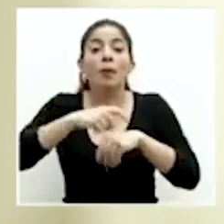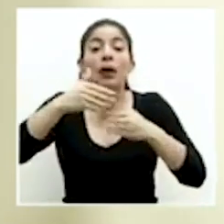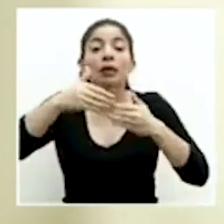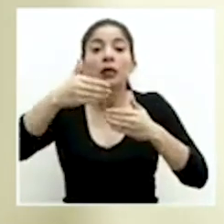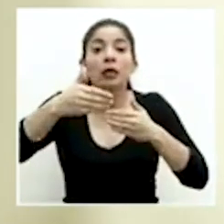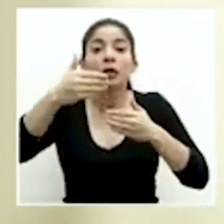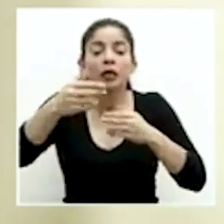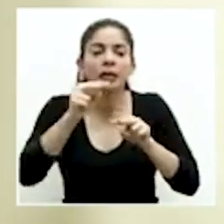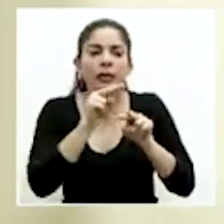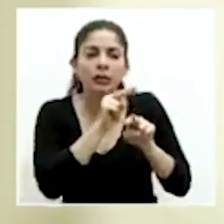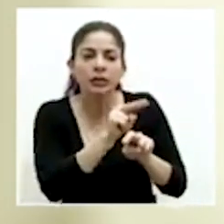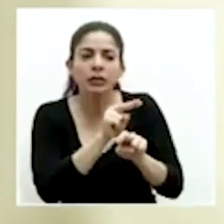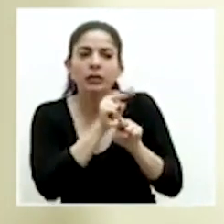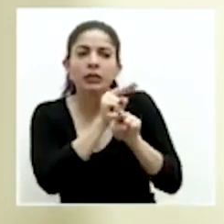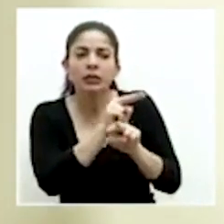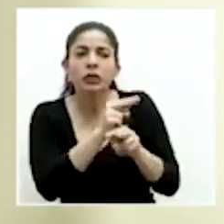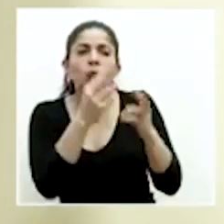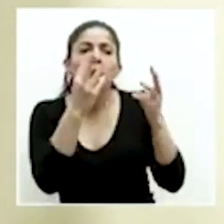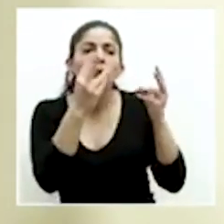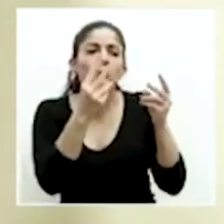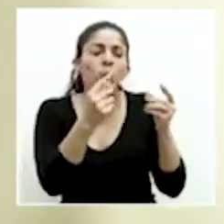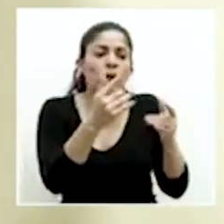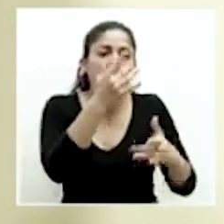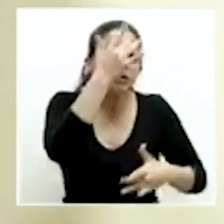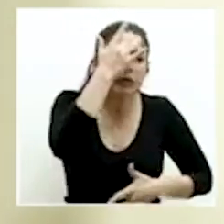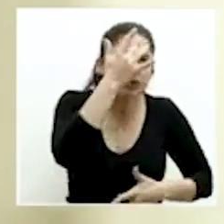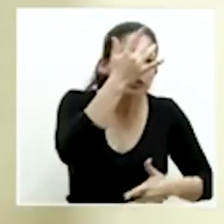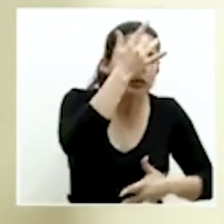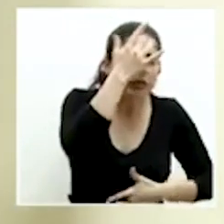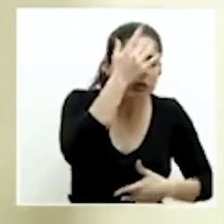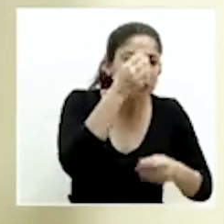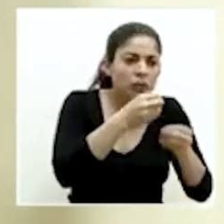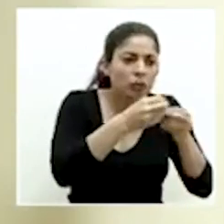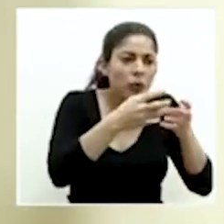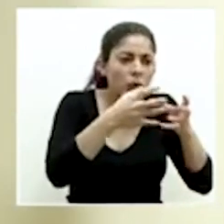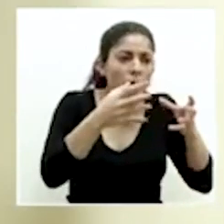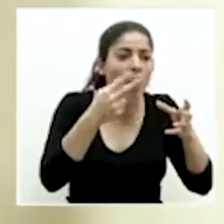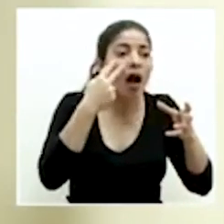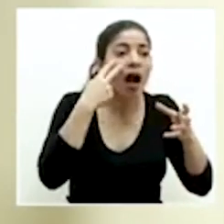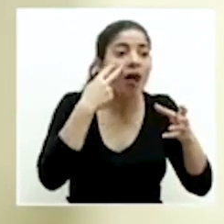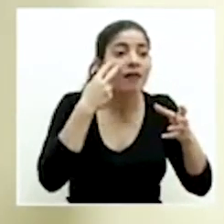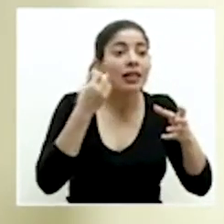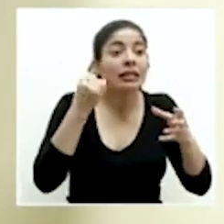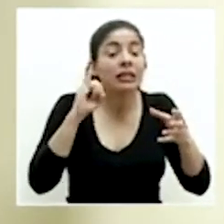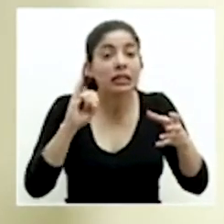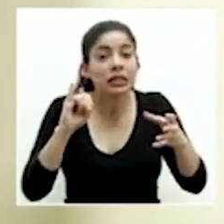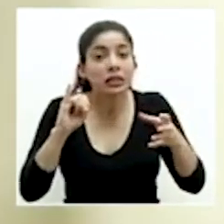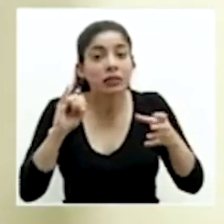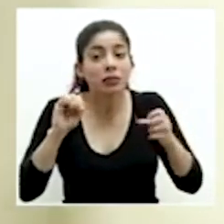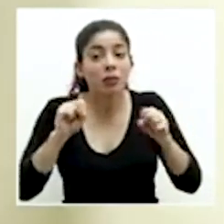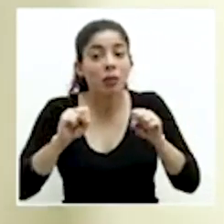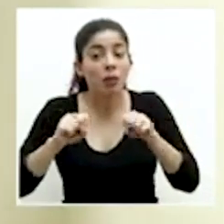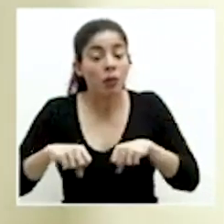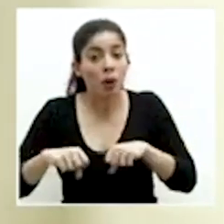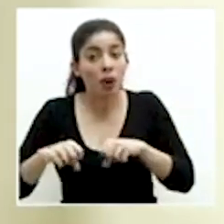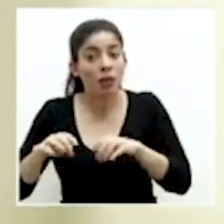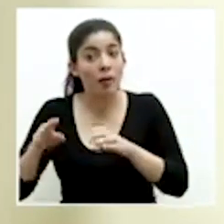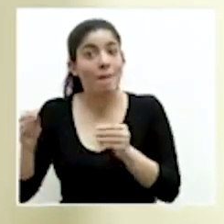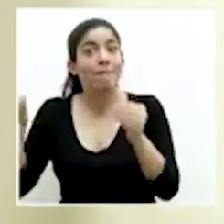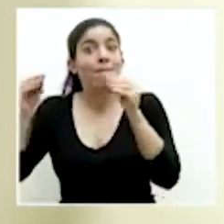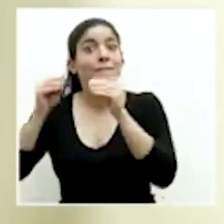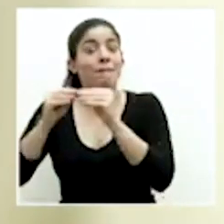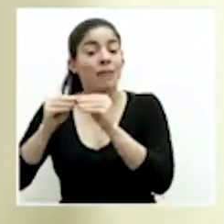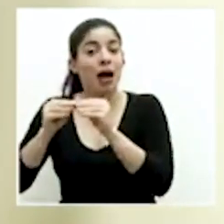monitoreando los casos que se están dando para ver en qué momento podemos activar más